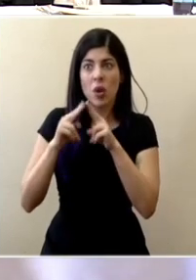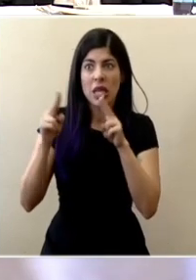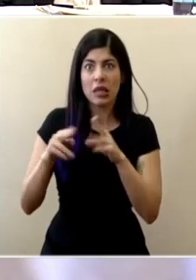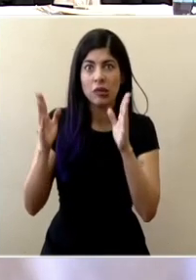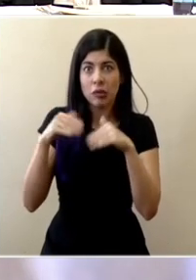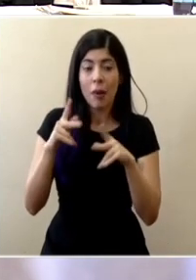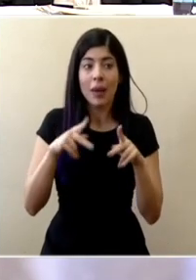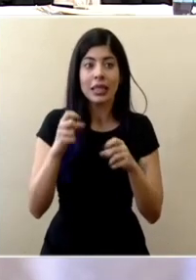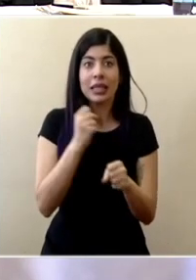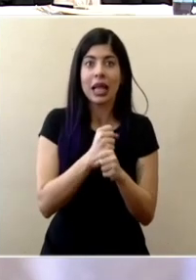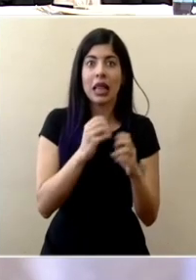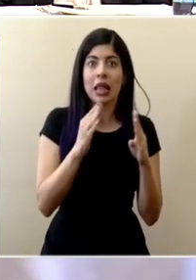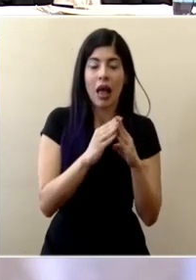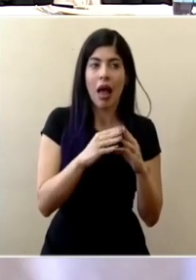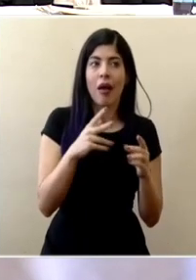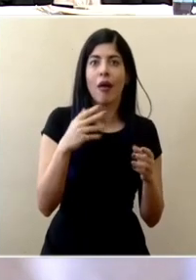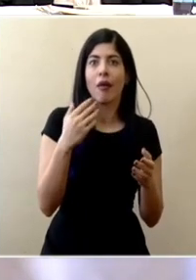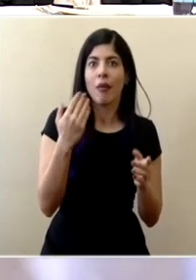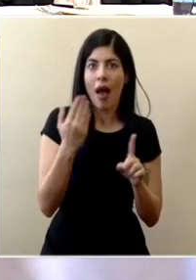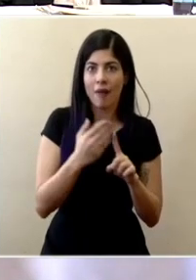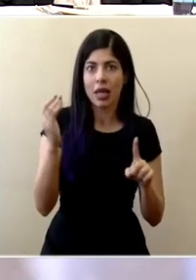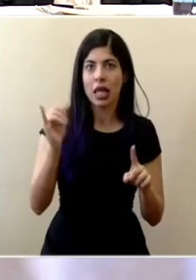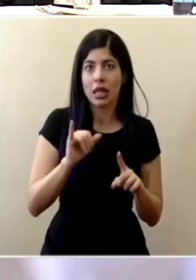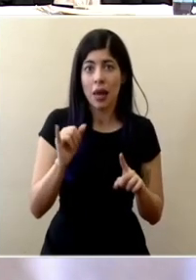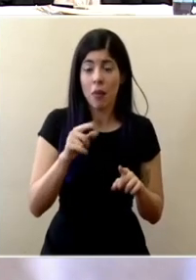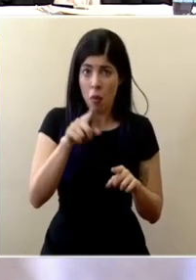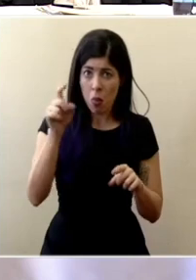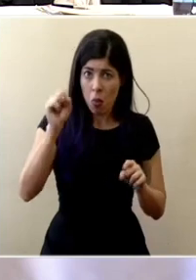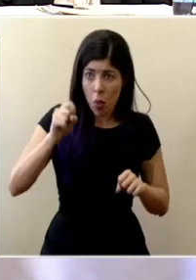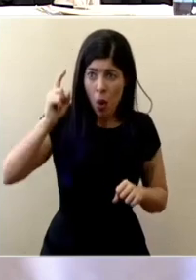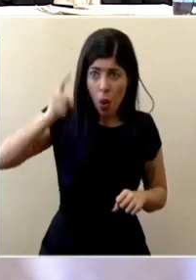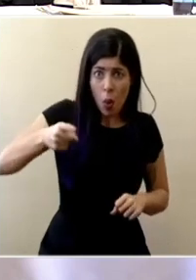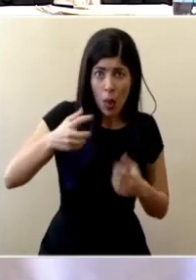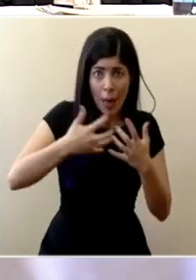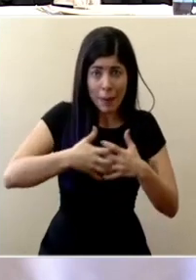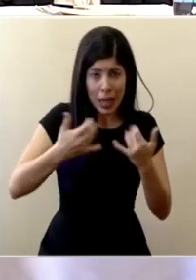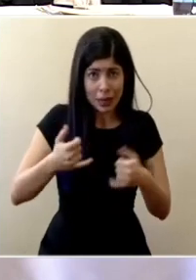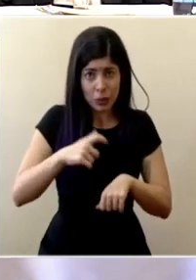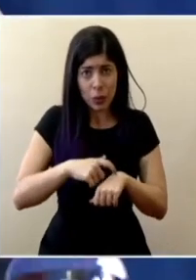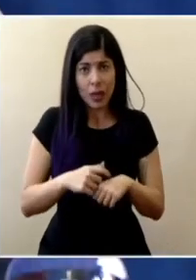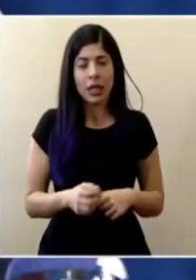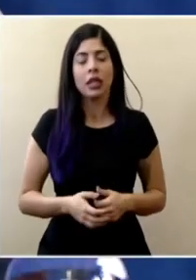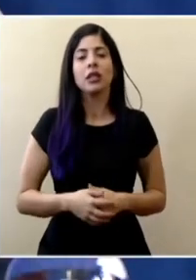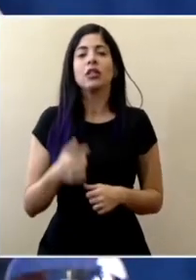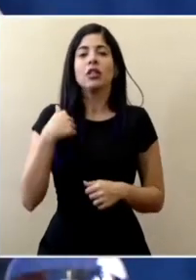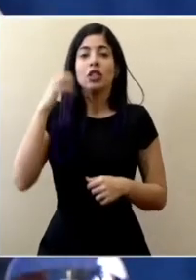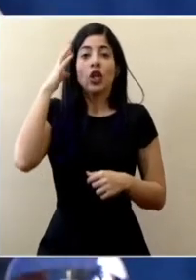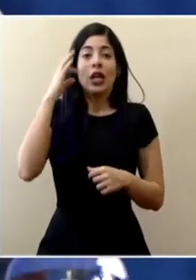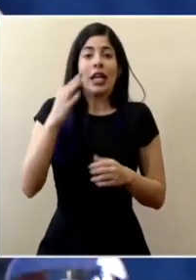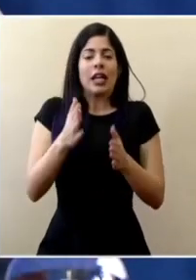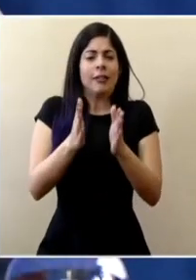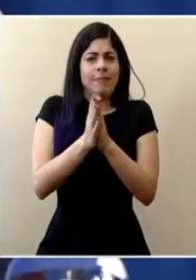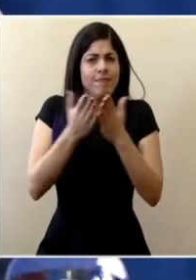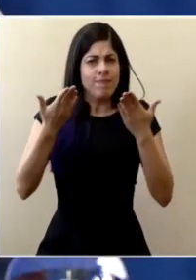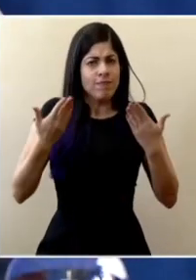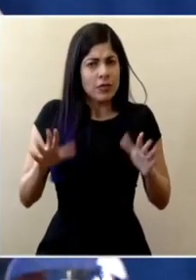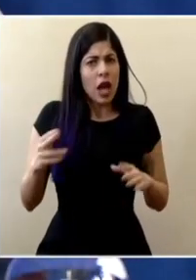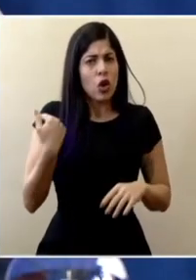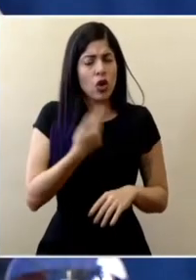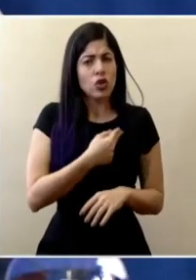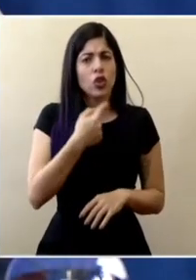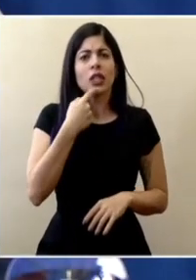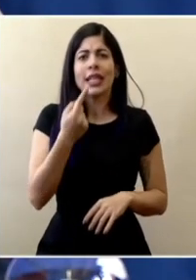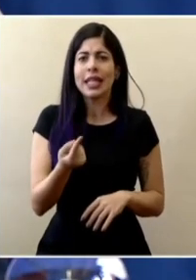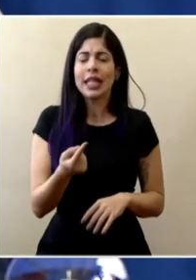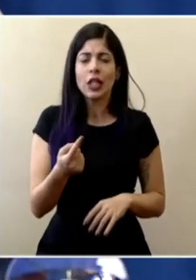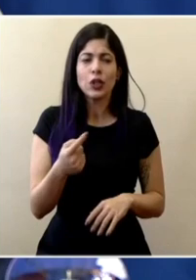que hacen teletrabajo también hayas una solicitud particular para las empresas en este momento yo creo que la solicitud de aquí la hemos indicado no